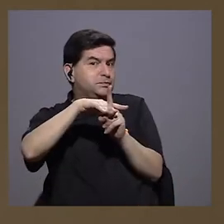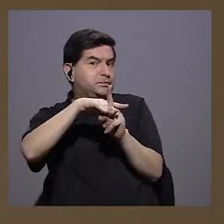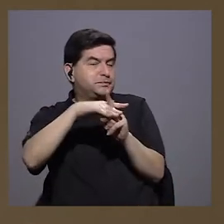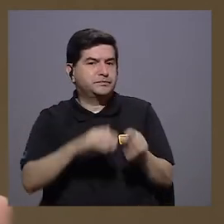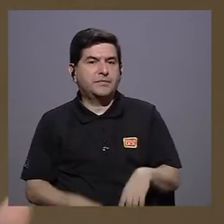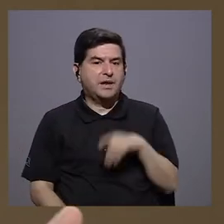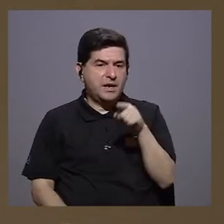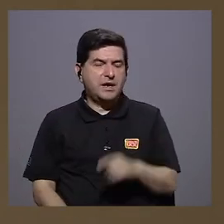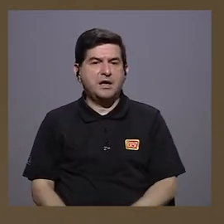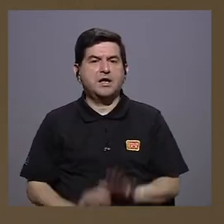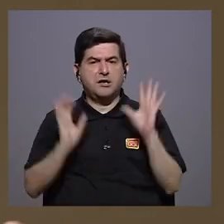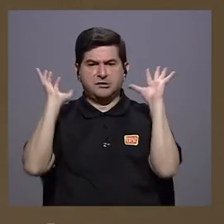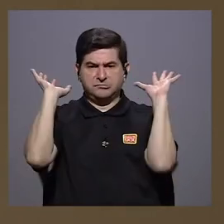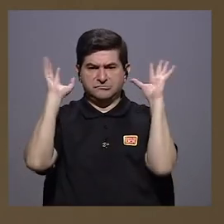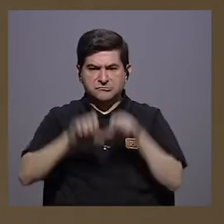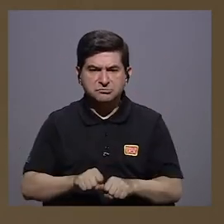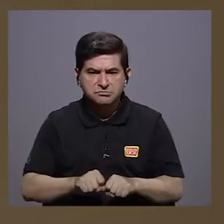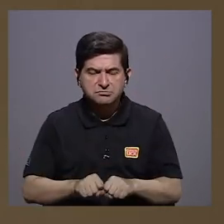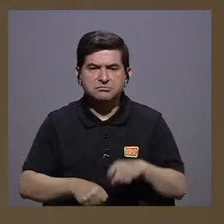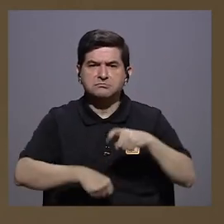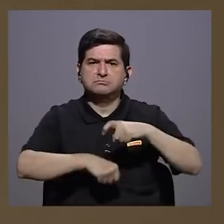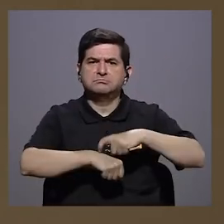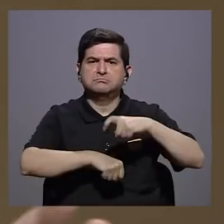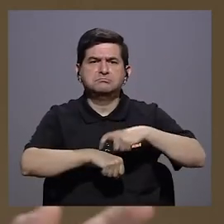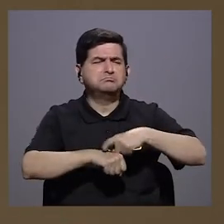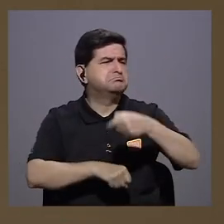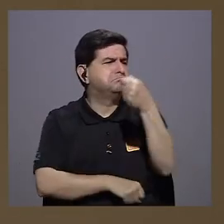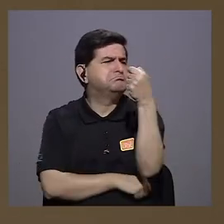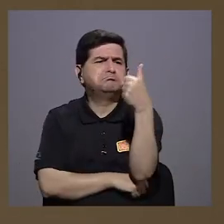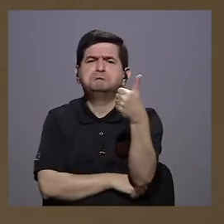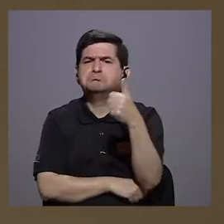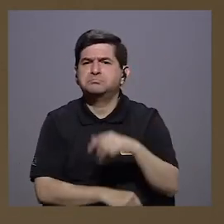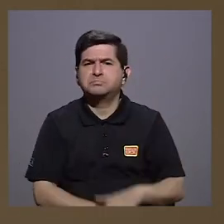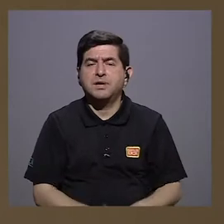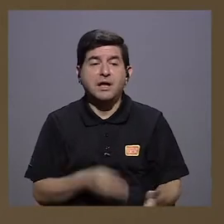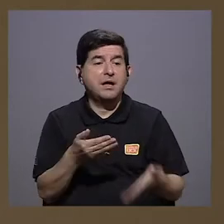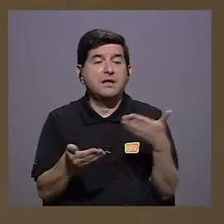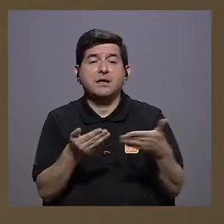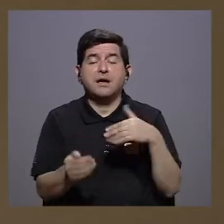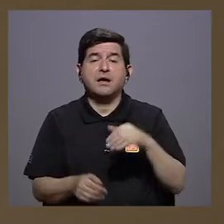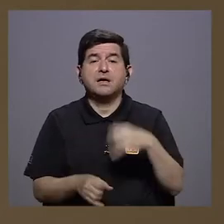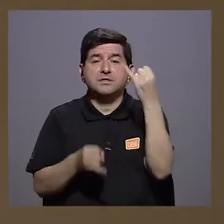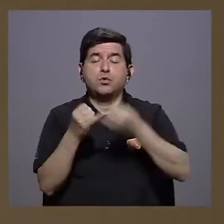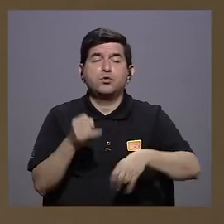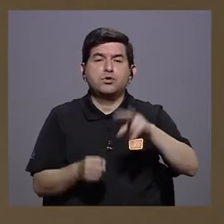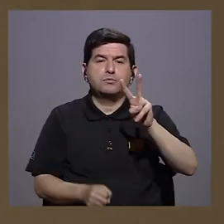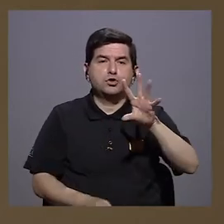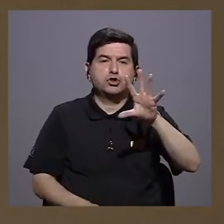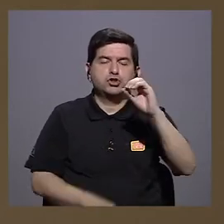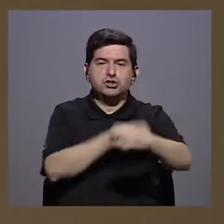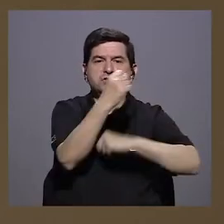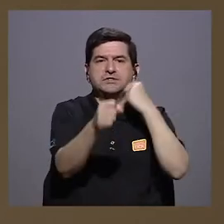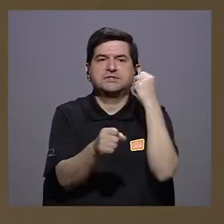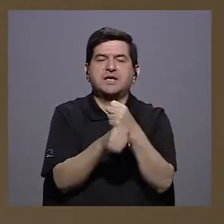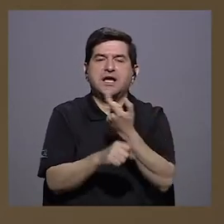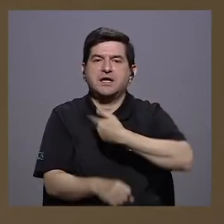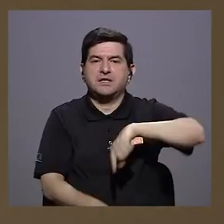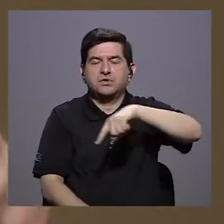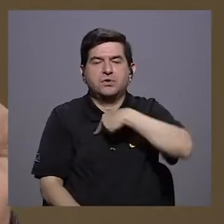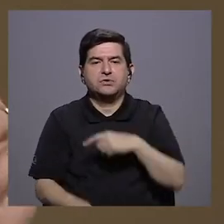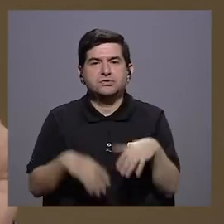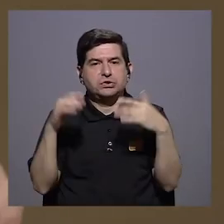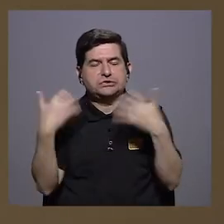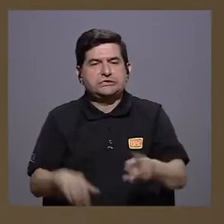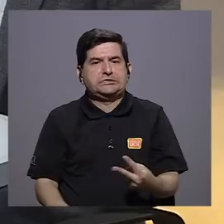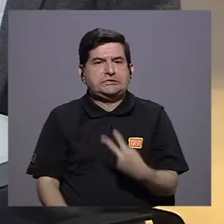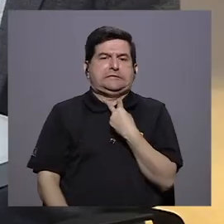que le han ocupado por un periodo de tiempo que es mínimo y que casi en los últimos 250 años es que nos hemos jalado